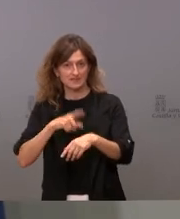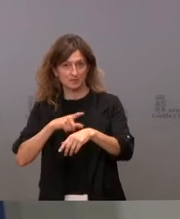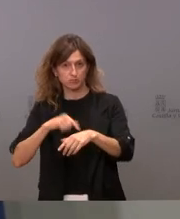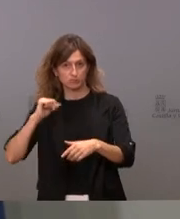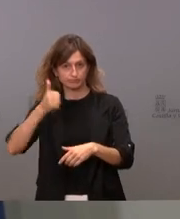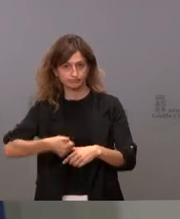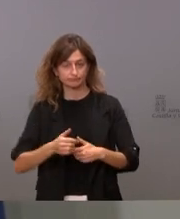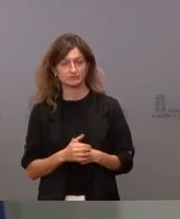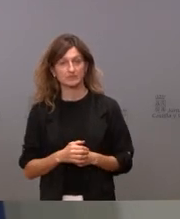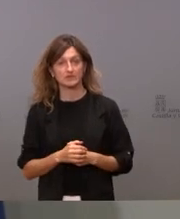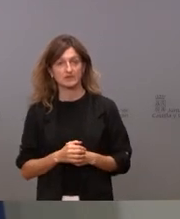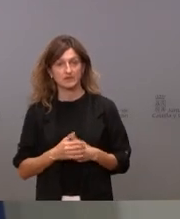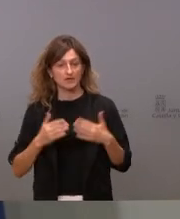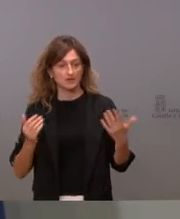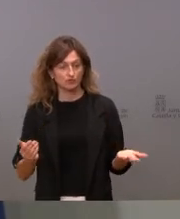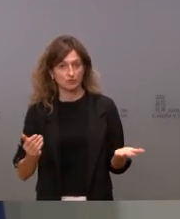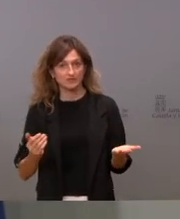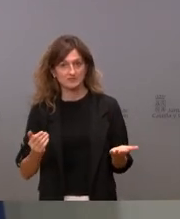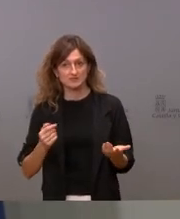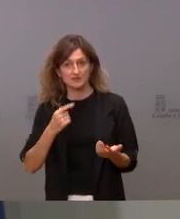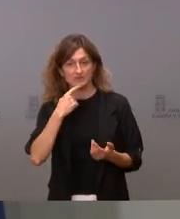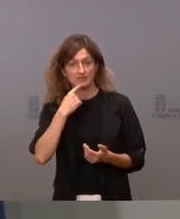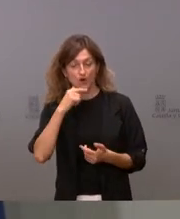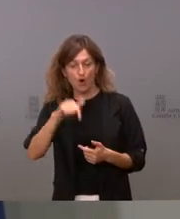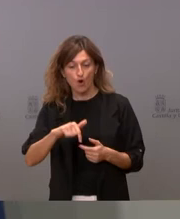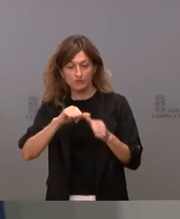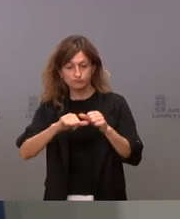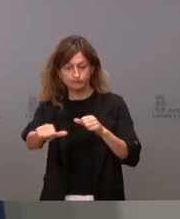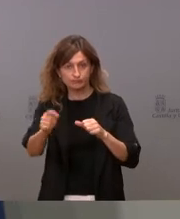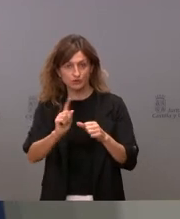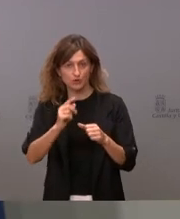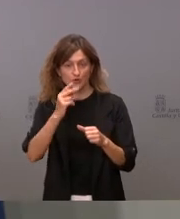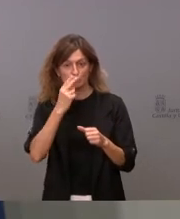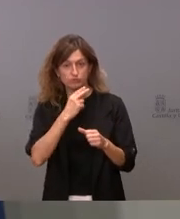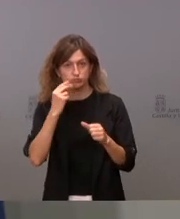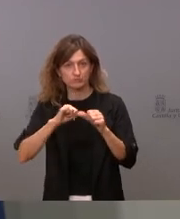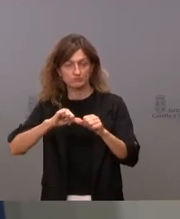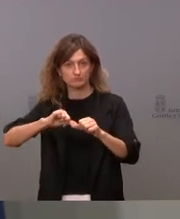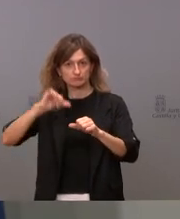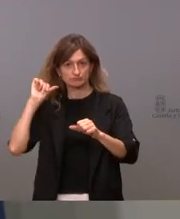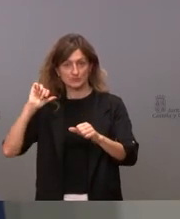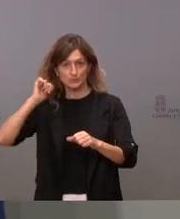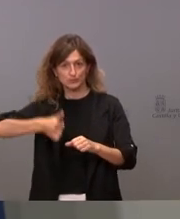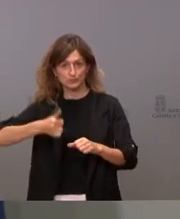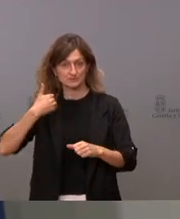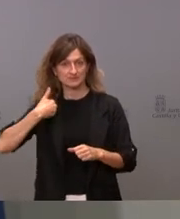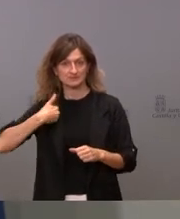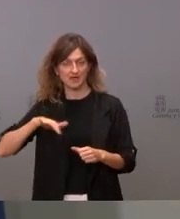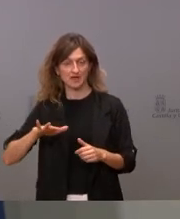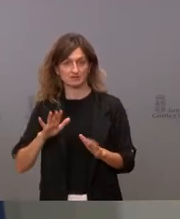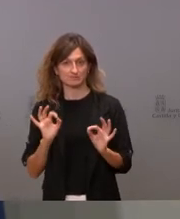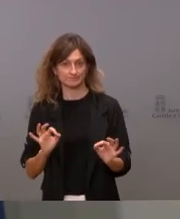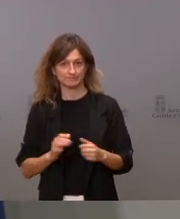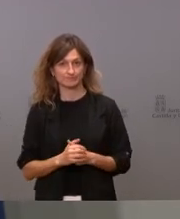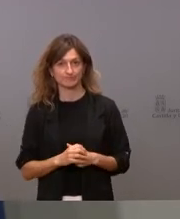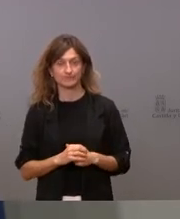por tanto no es lo que anunciamos hoy o lo que prometemos hoy es lo que ya llevamos haciendo a lo largo de esta